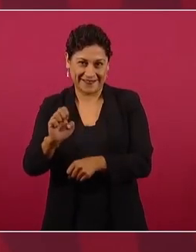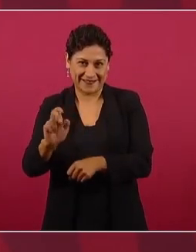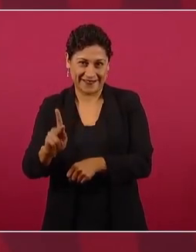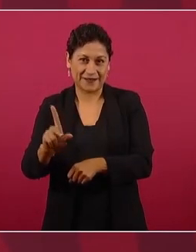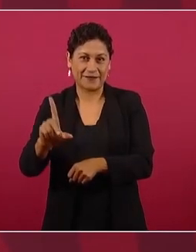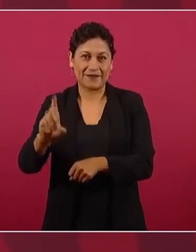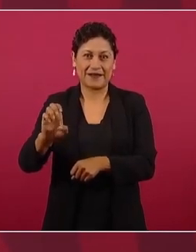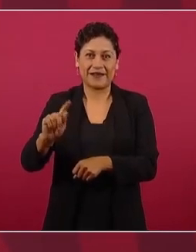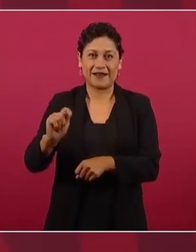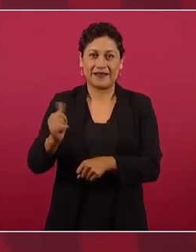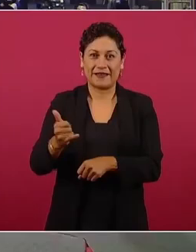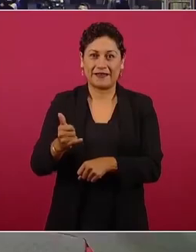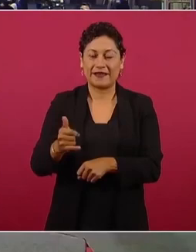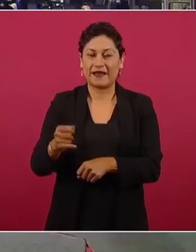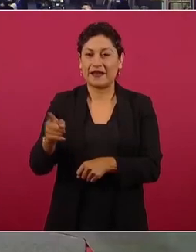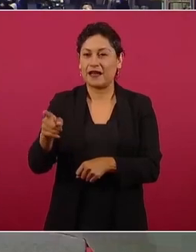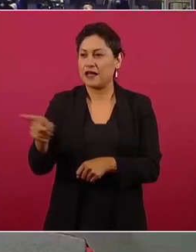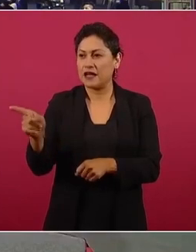No está Leti, ¿verdad?